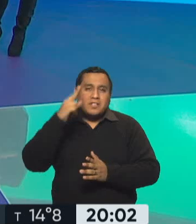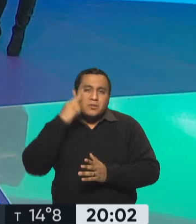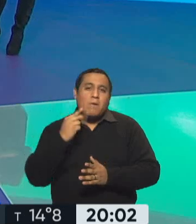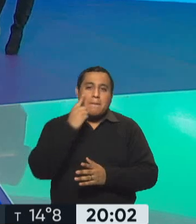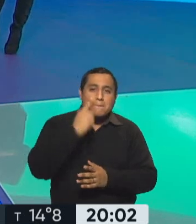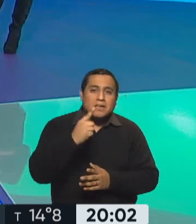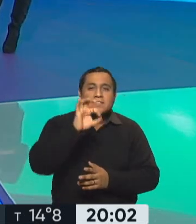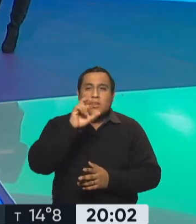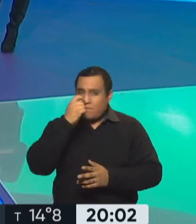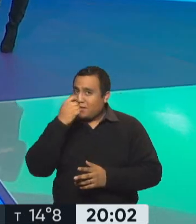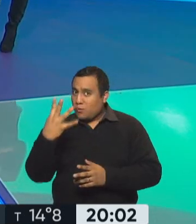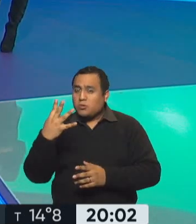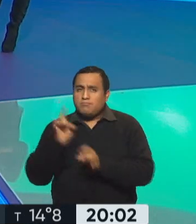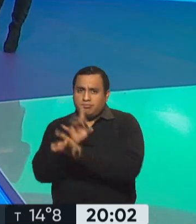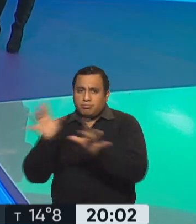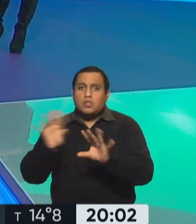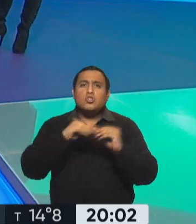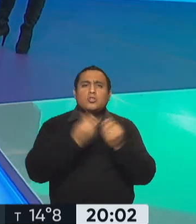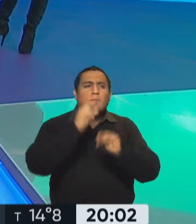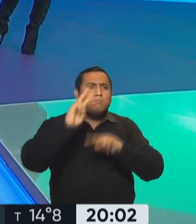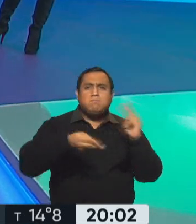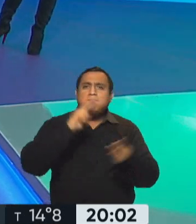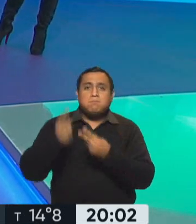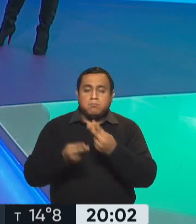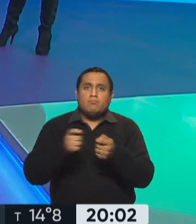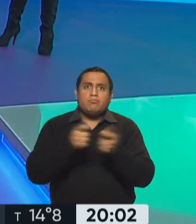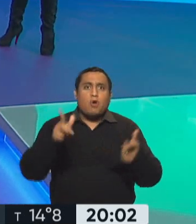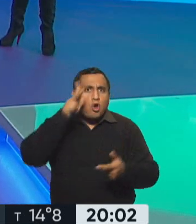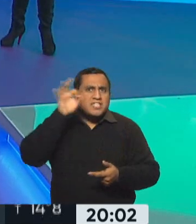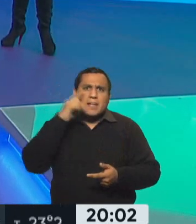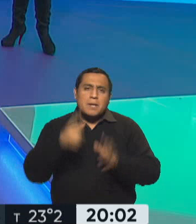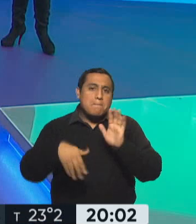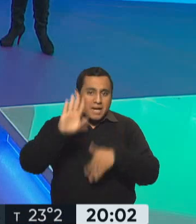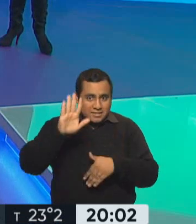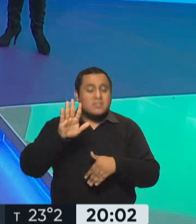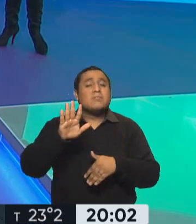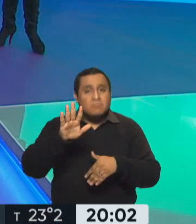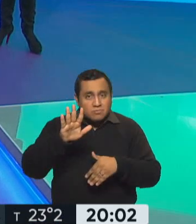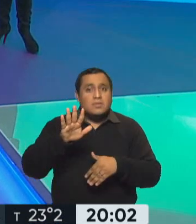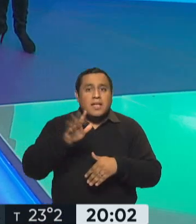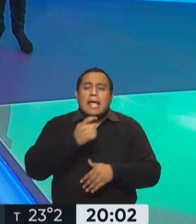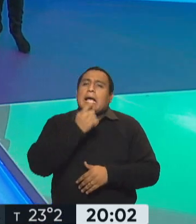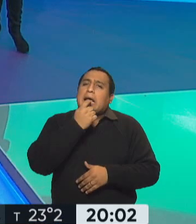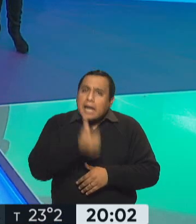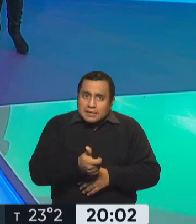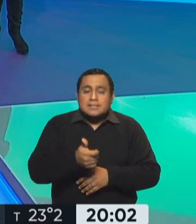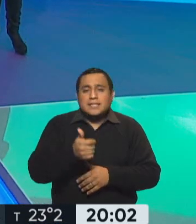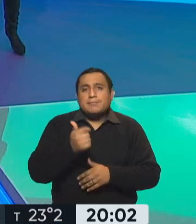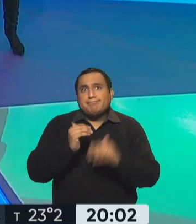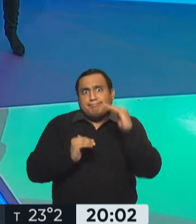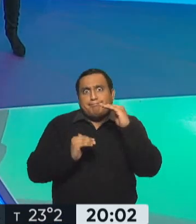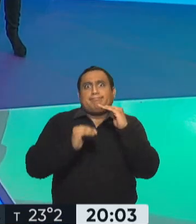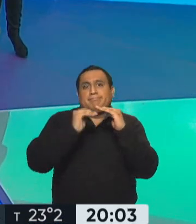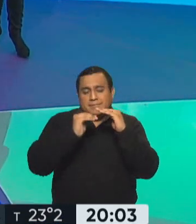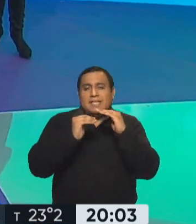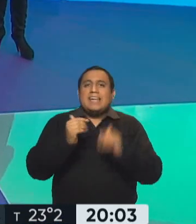.024 contagios. Y el total de personas fallecidas que supera ya las 80.000 y el de contagios casi casi llegando a los